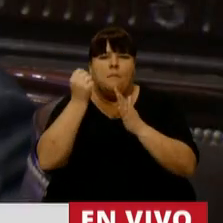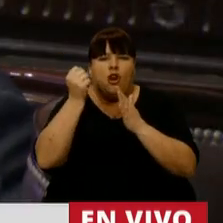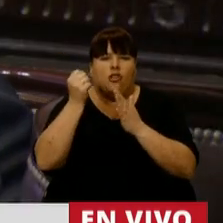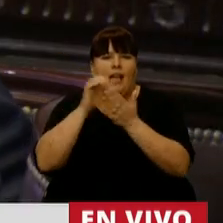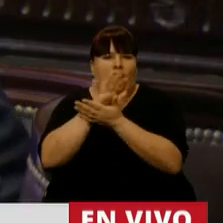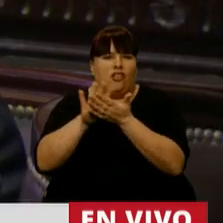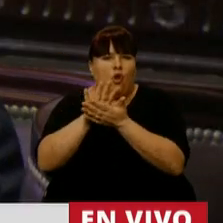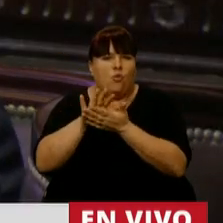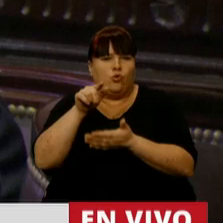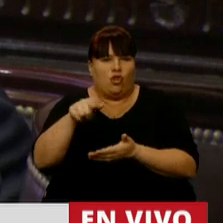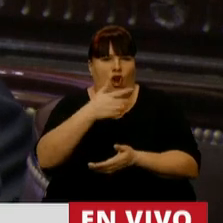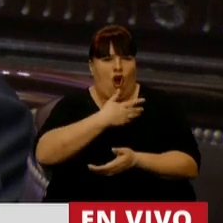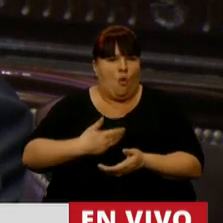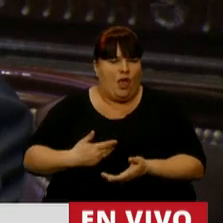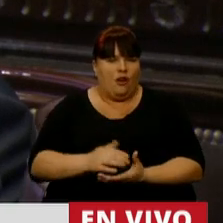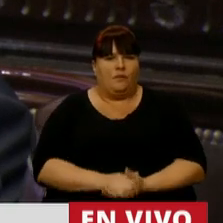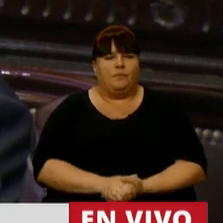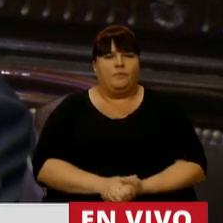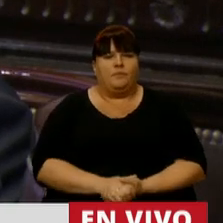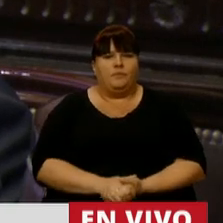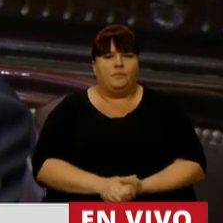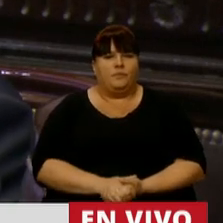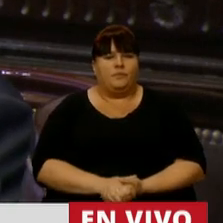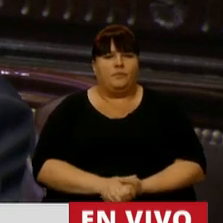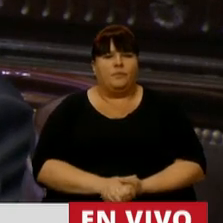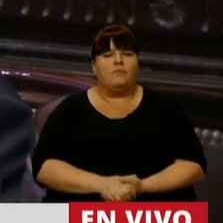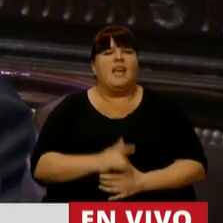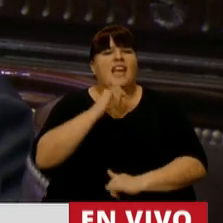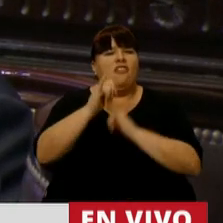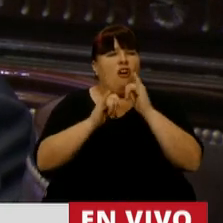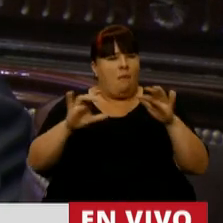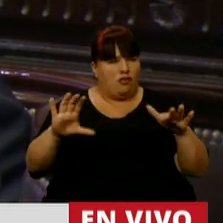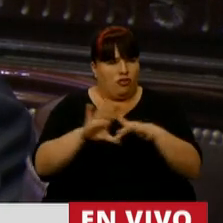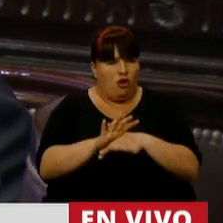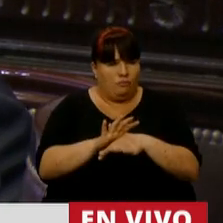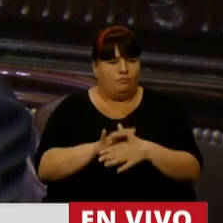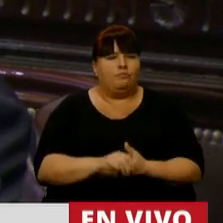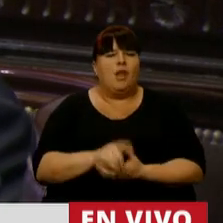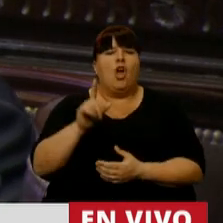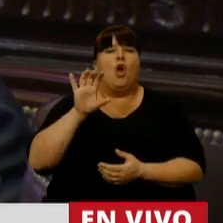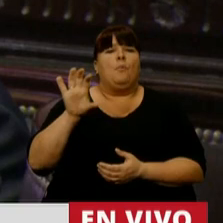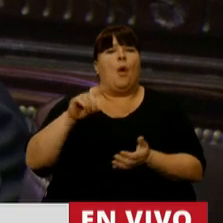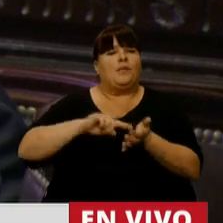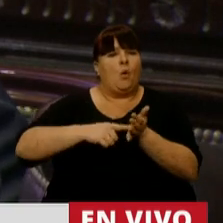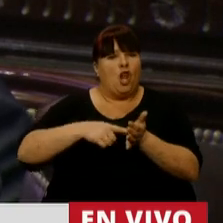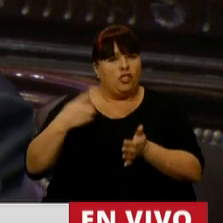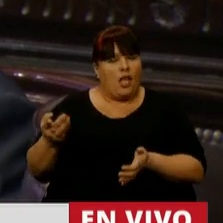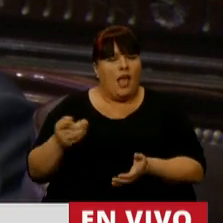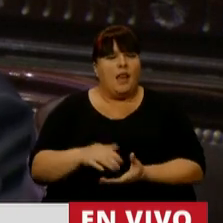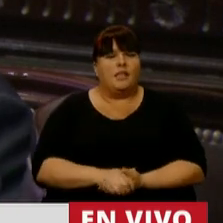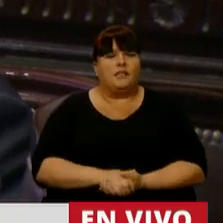de este gobierno. Para dar un dato concreto, la provincia de Buenos Aires